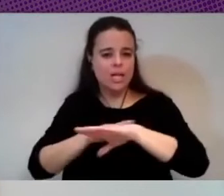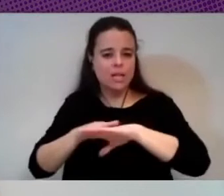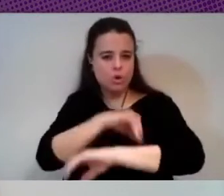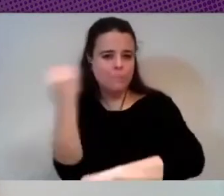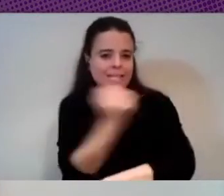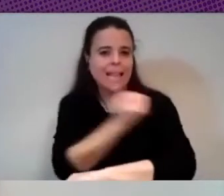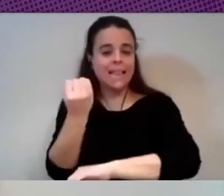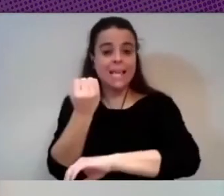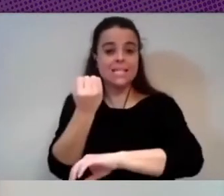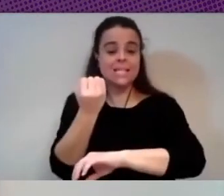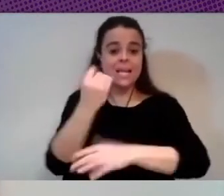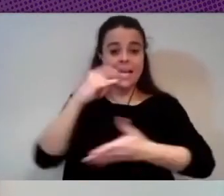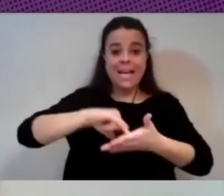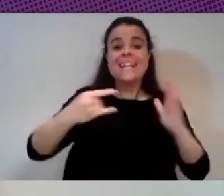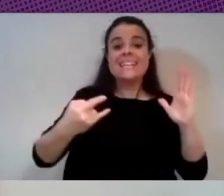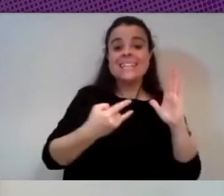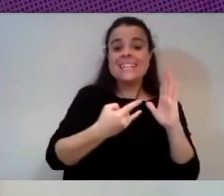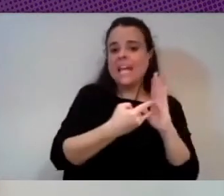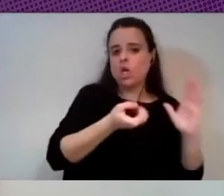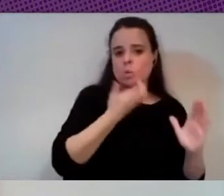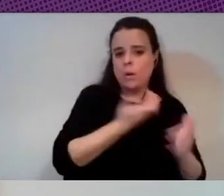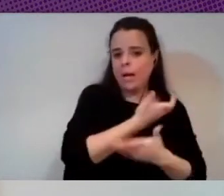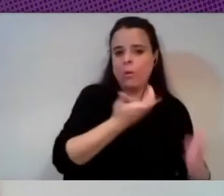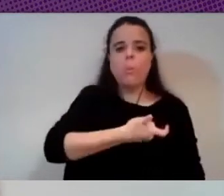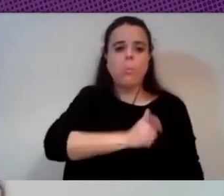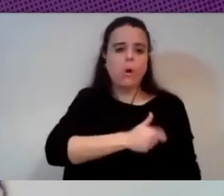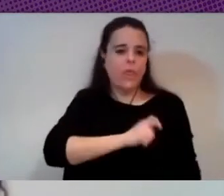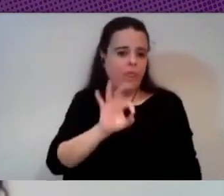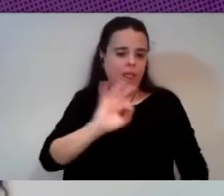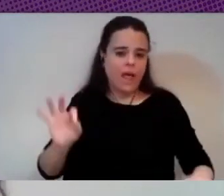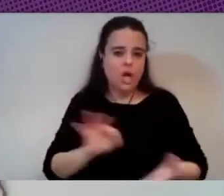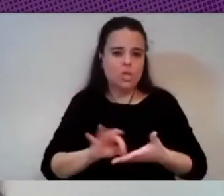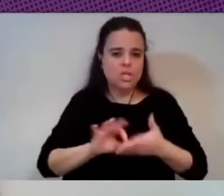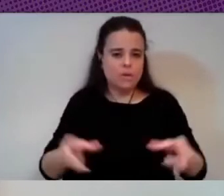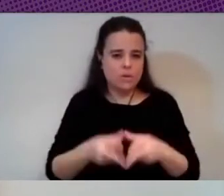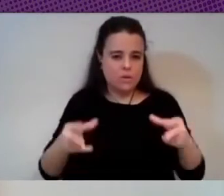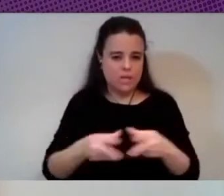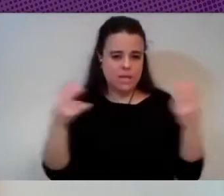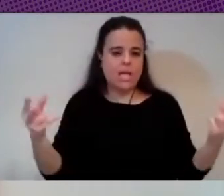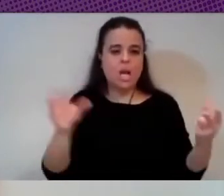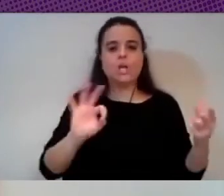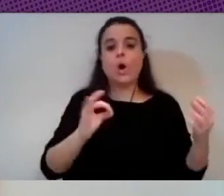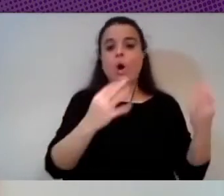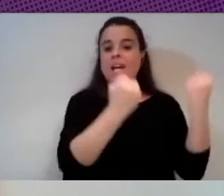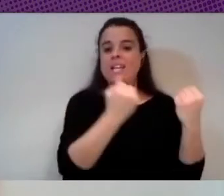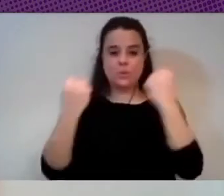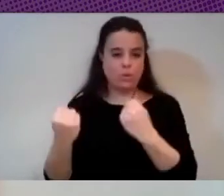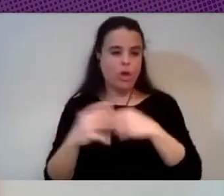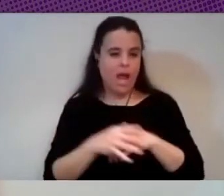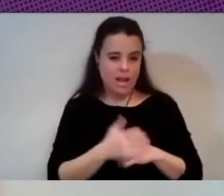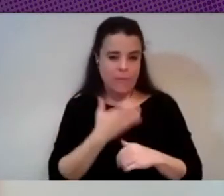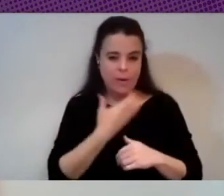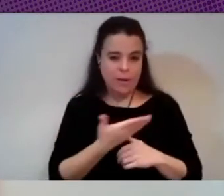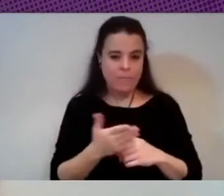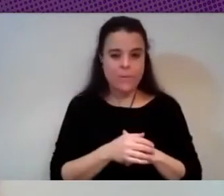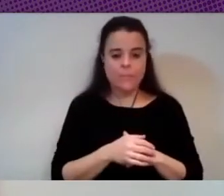los técnicos por ejemplo de la policía o de servicios sociales luego otro institucional porque hay gente que habla de institution in the loop institución